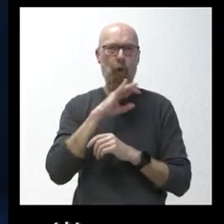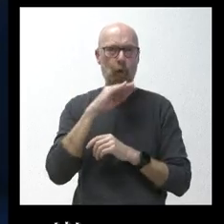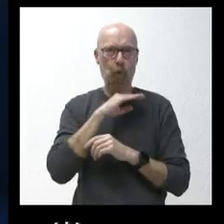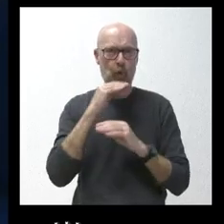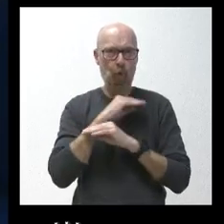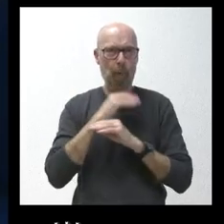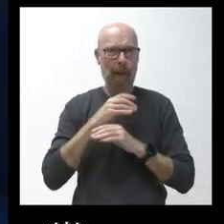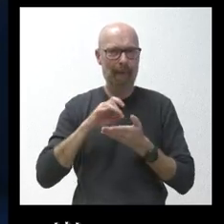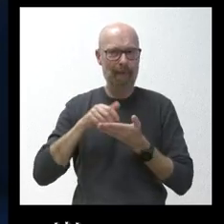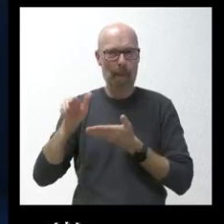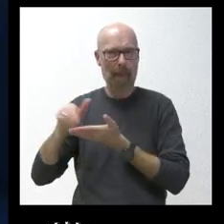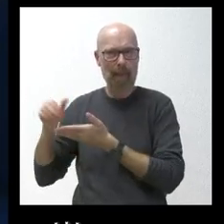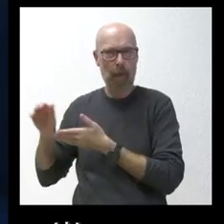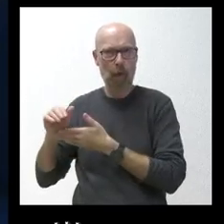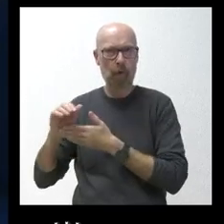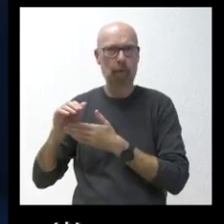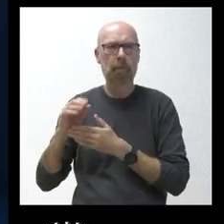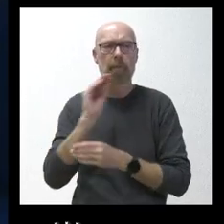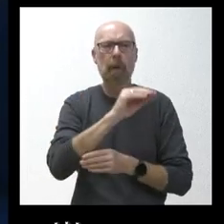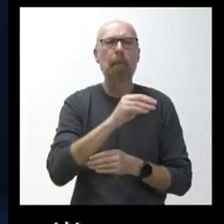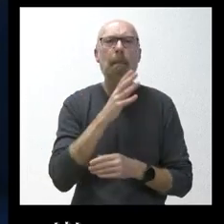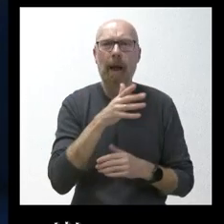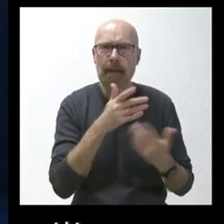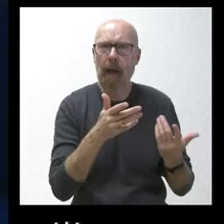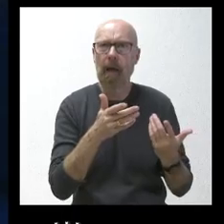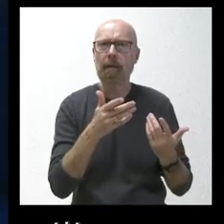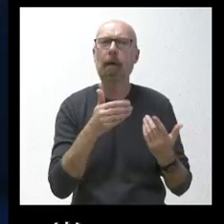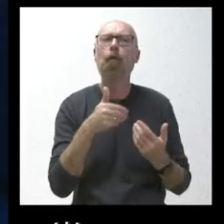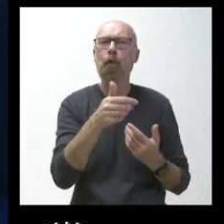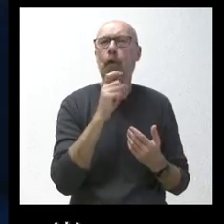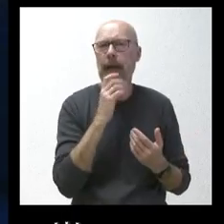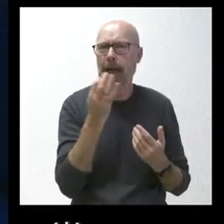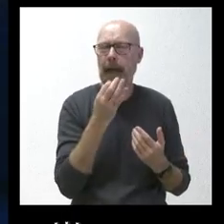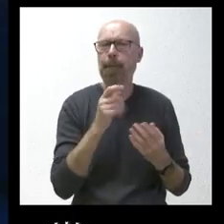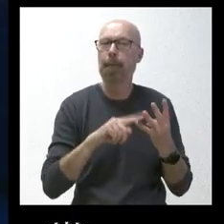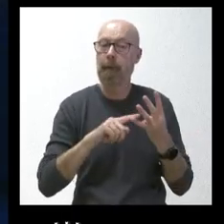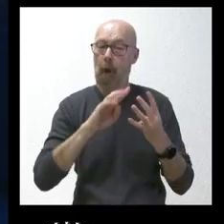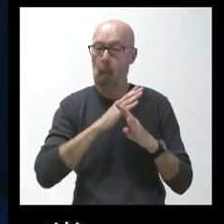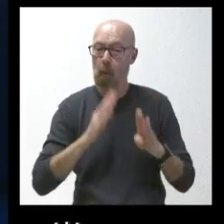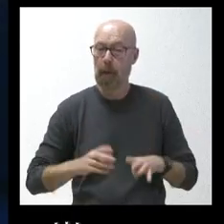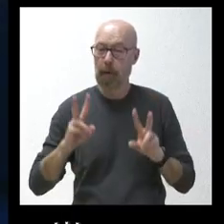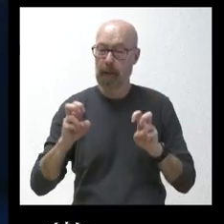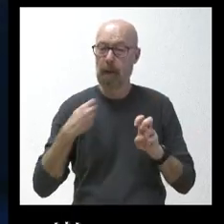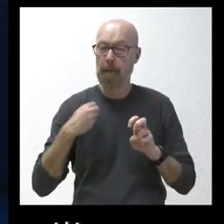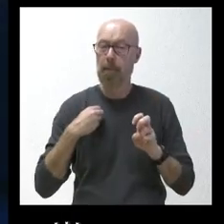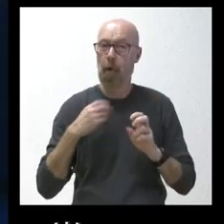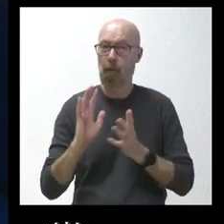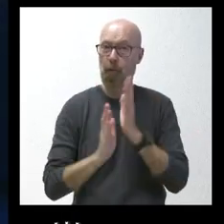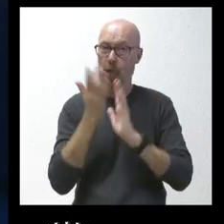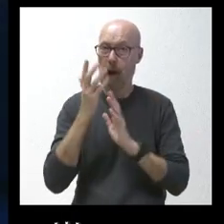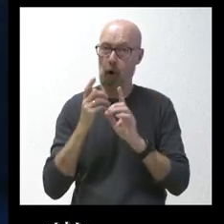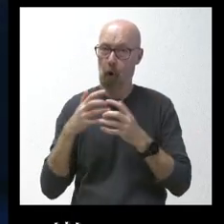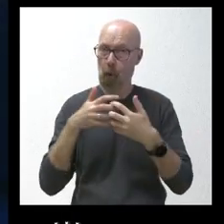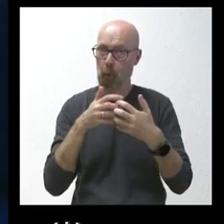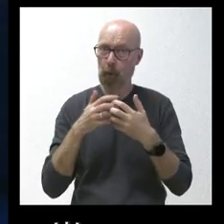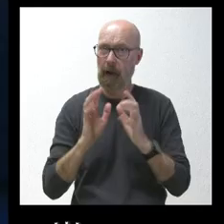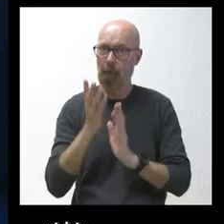adelantar cuál va a ser ese futuro? Y ya, por último, sobre la ampliación de medios para la lucha contra incendios aprobada hoy, a